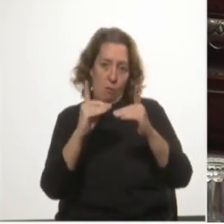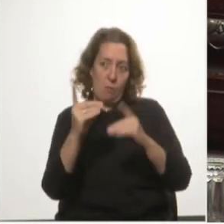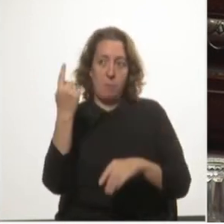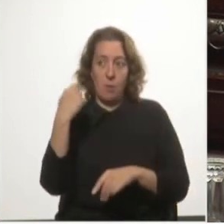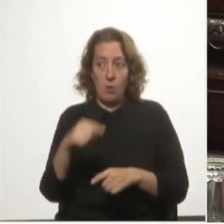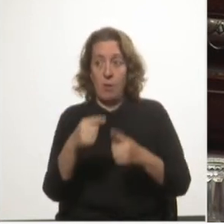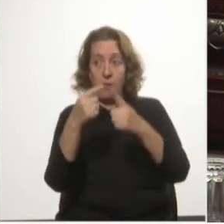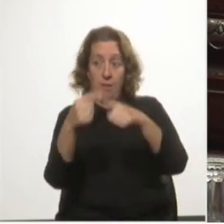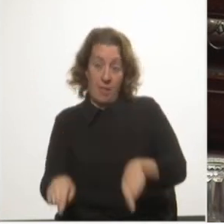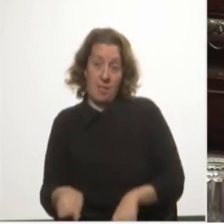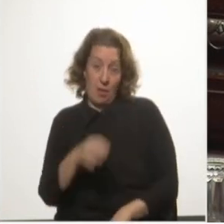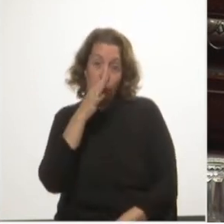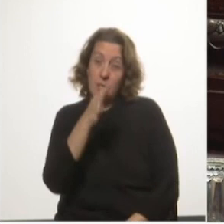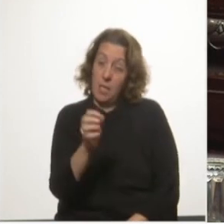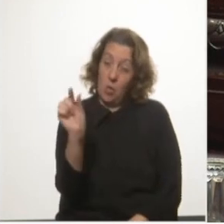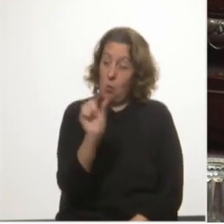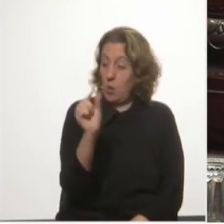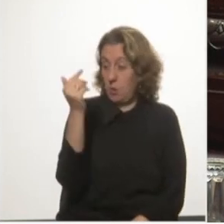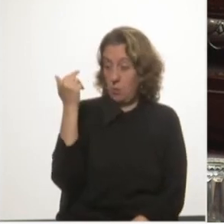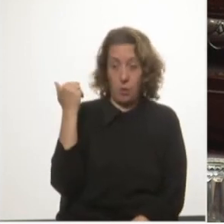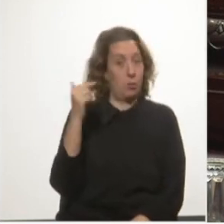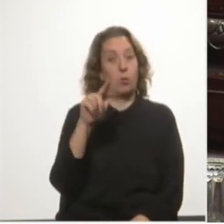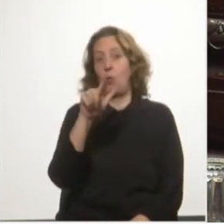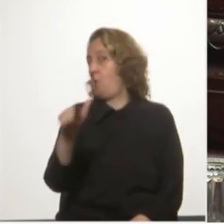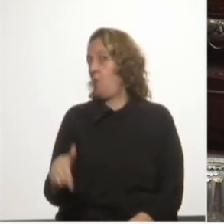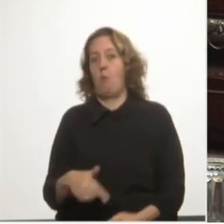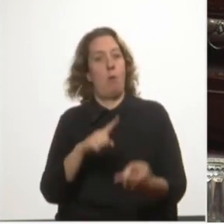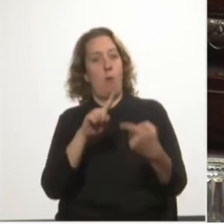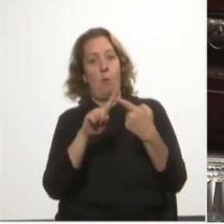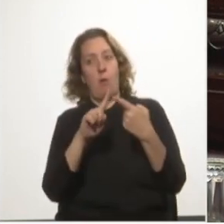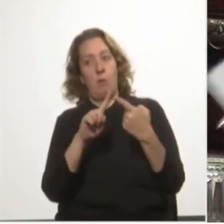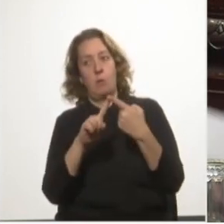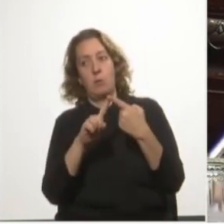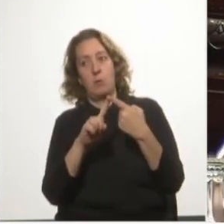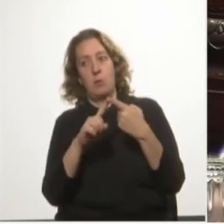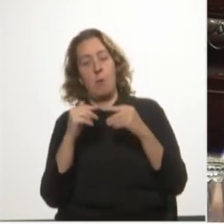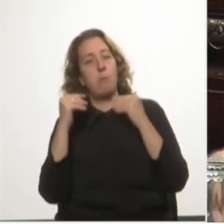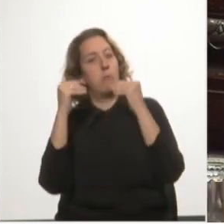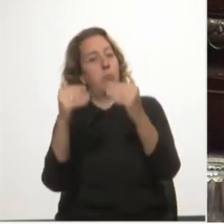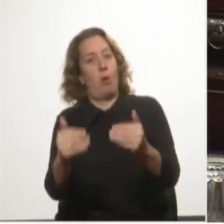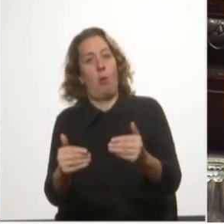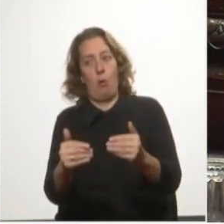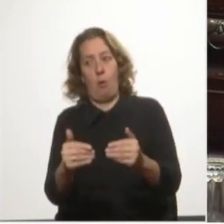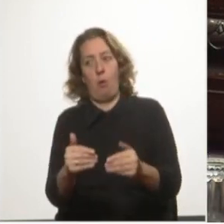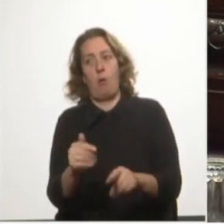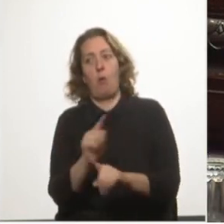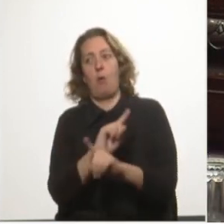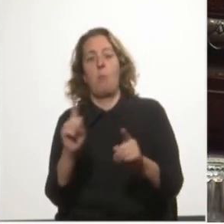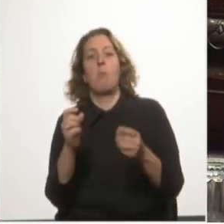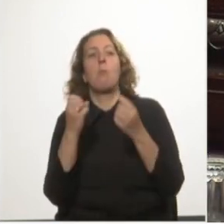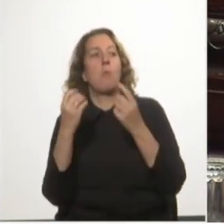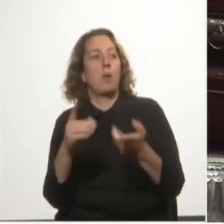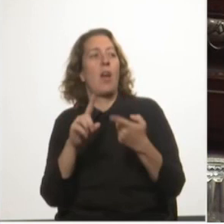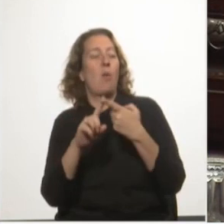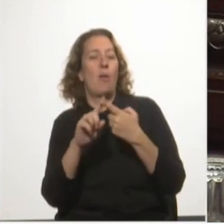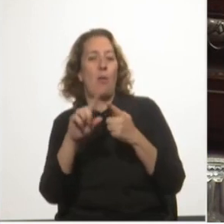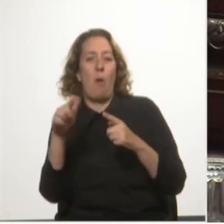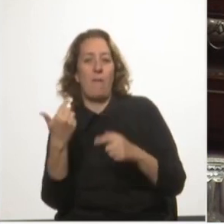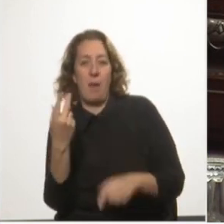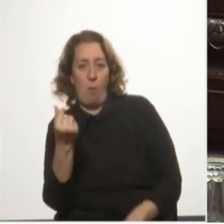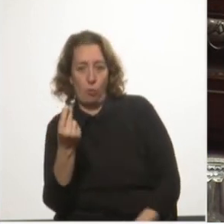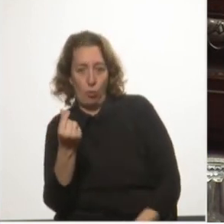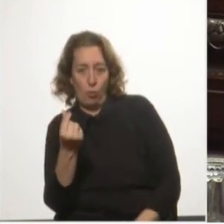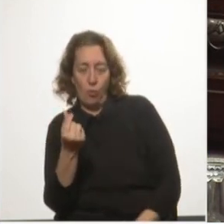que se dijo hace un rato, no hubo acuerdos de prórroga, no por no llegar a acuerdos en ningún monto,